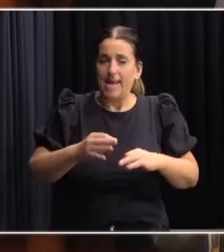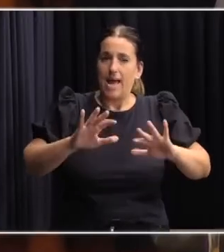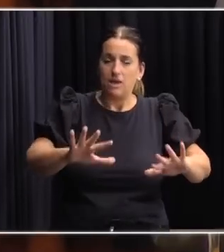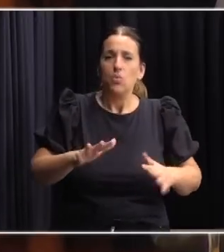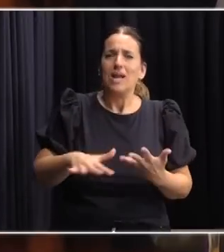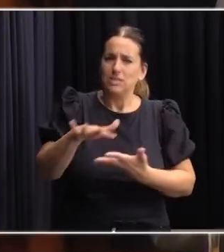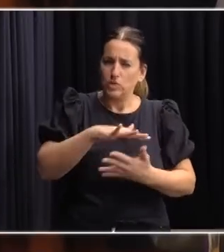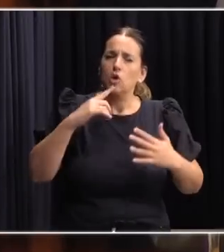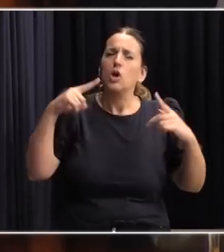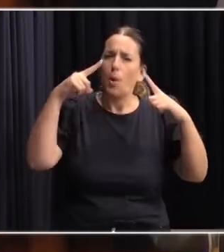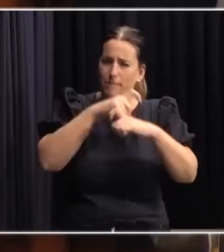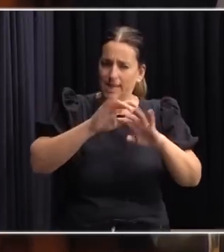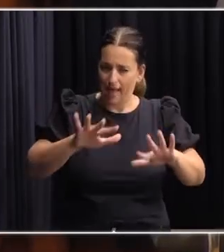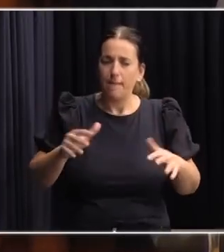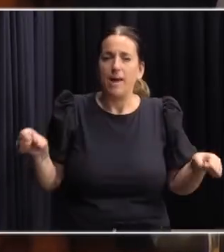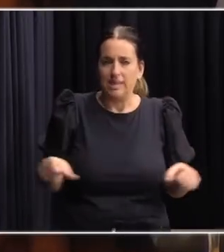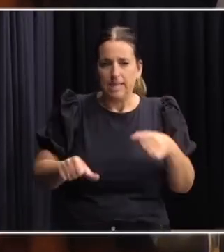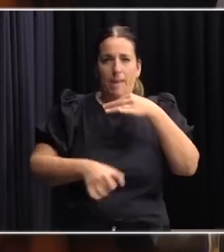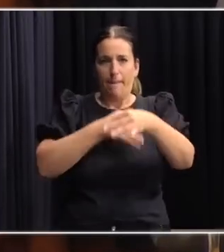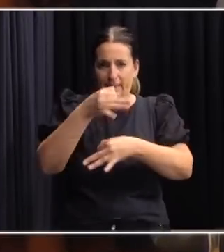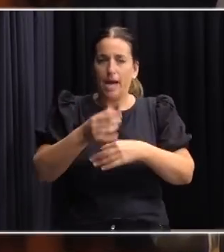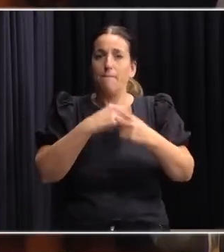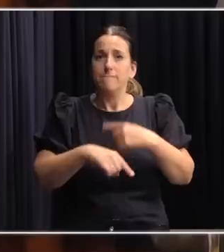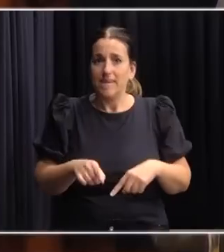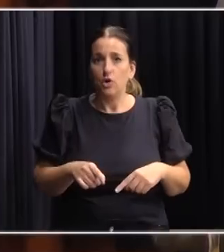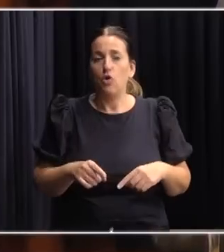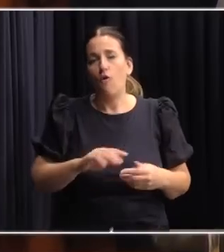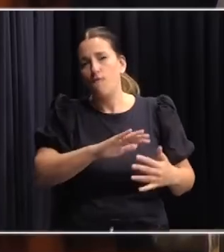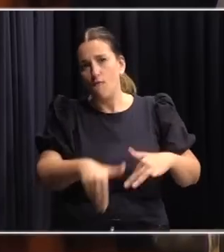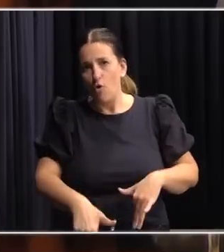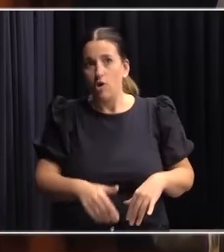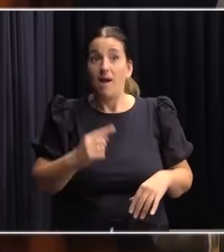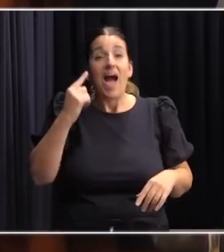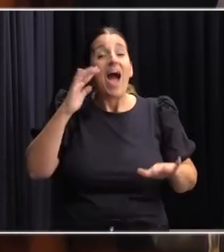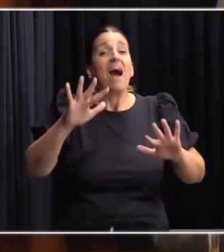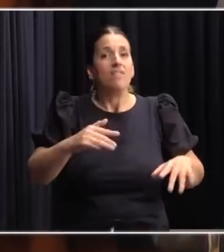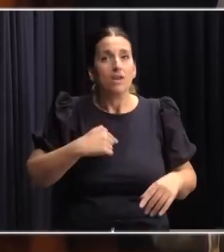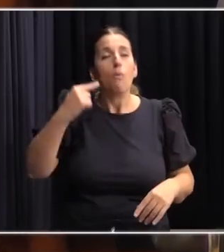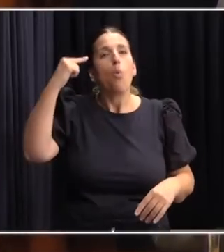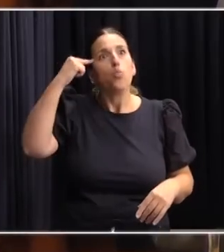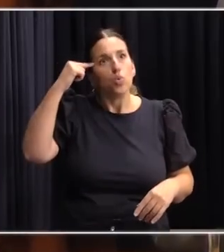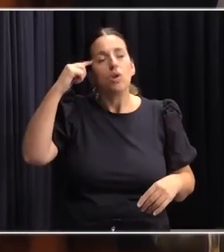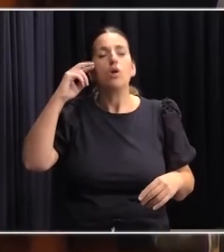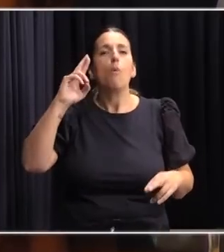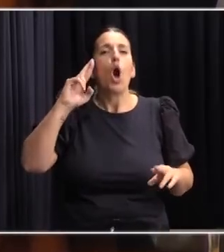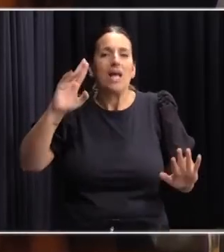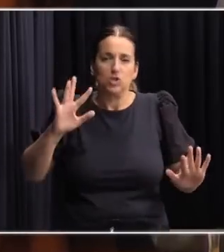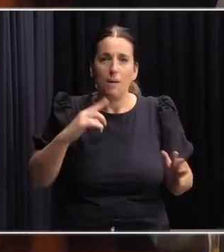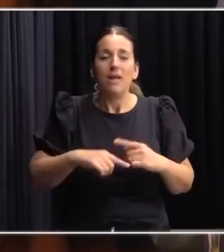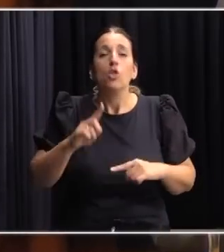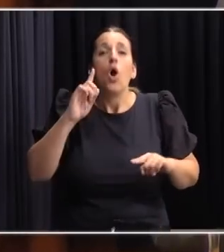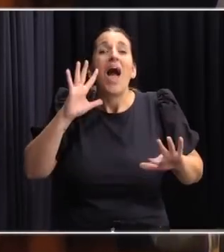complejo de hacer, porque es contrafáctico, o esperemos que sea contrafáctico, qué pasaría